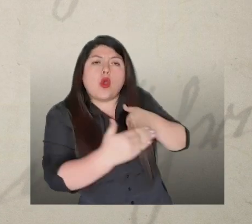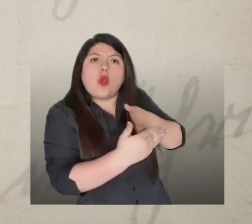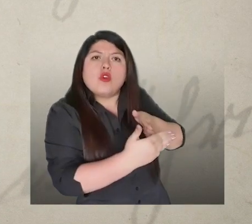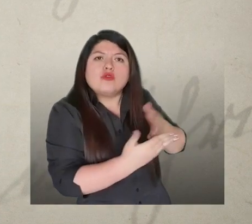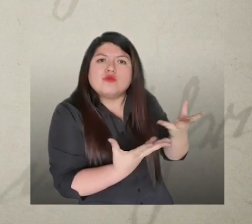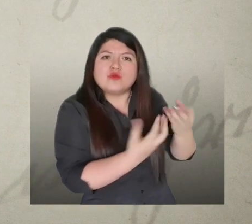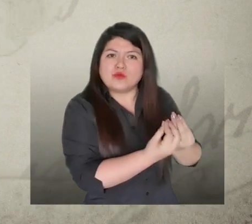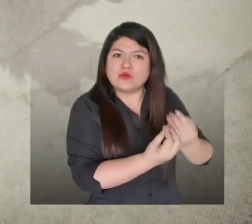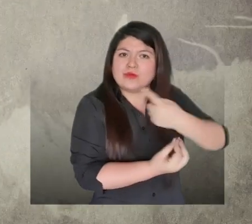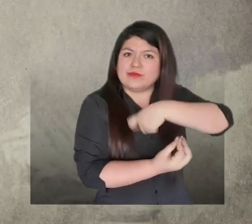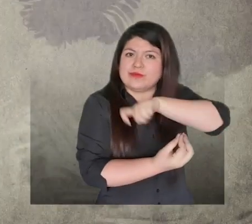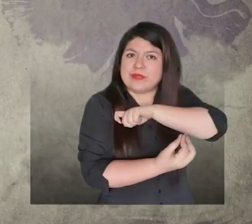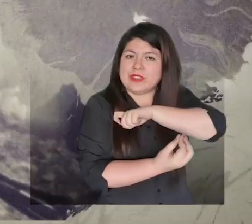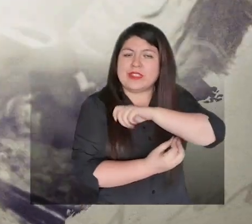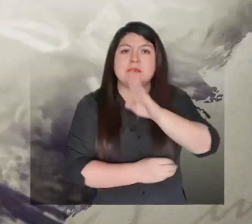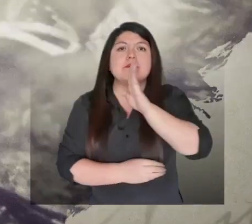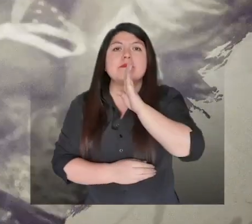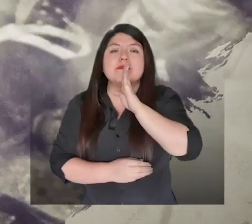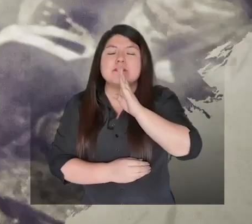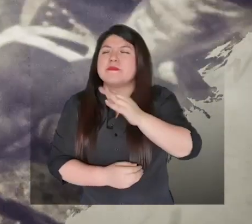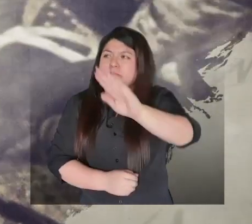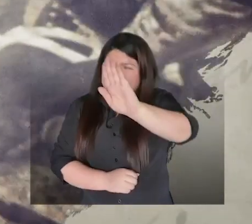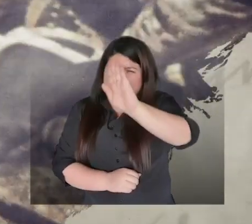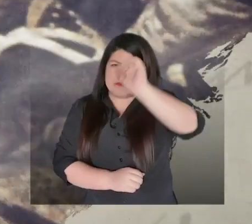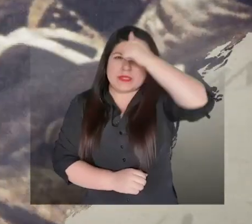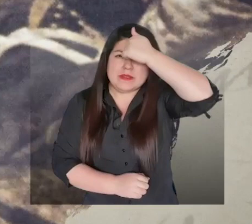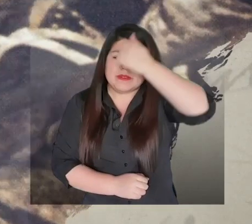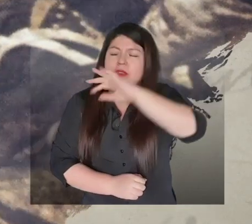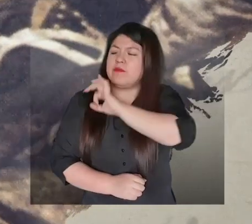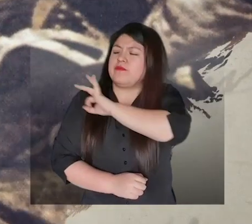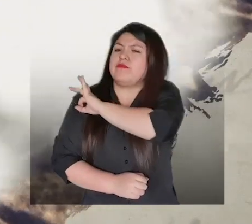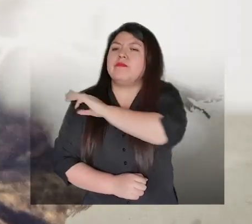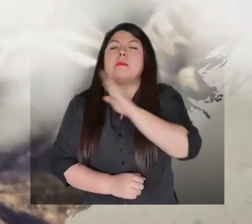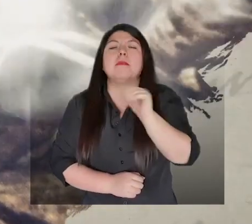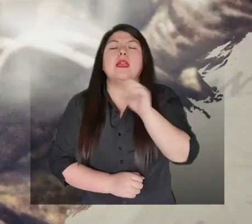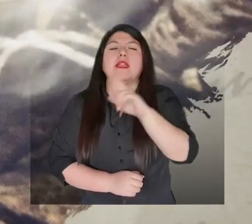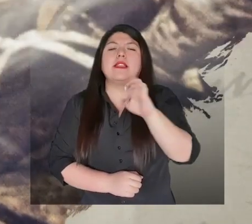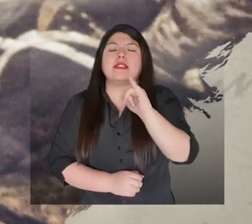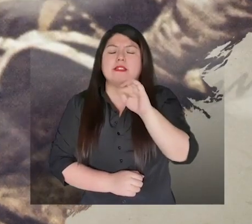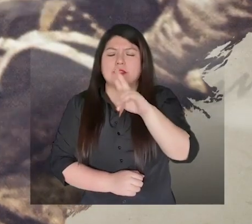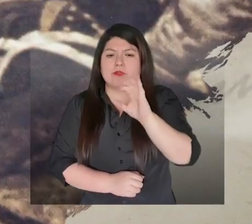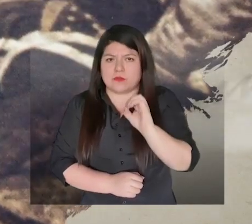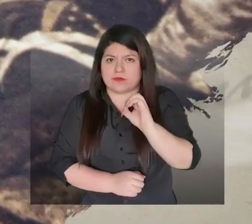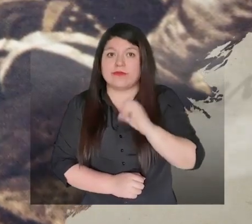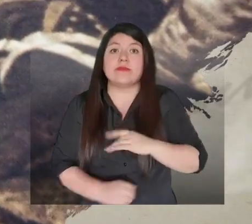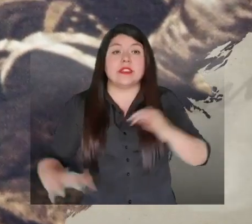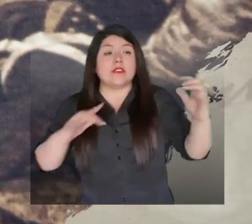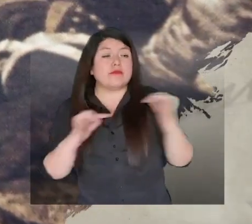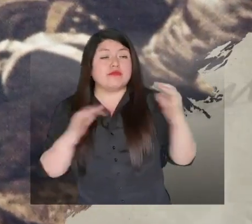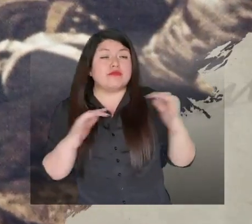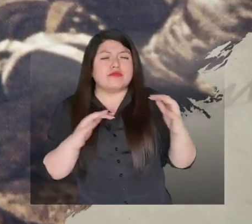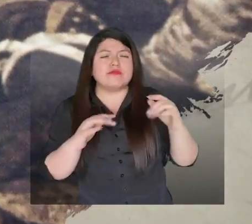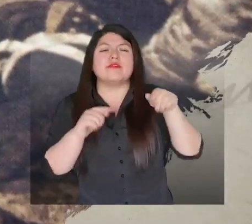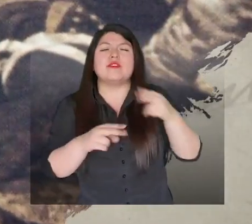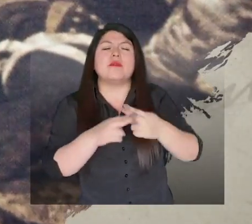acorralamiento del ejército español, encabezado por el general José María Barreiro. Él y sus hombres fueron vencidos